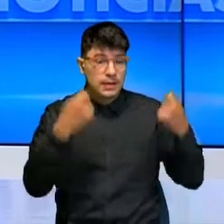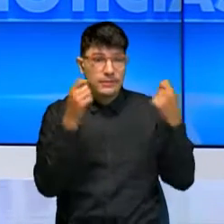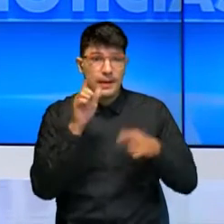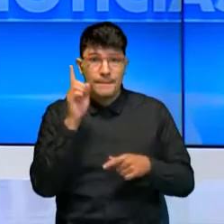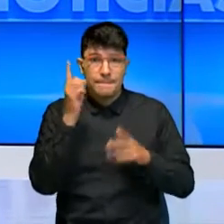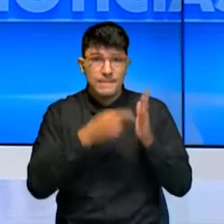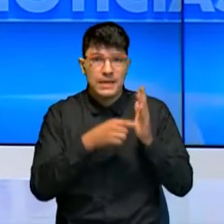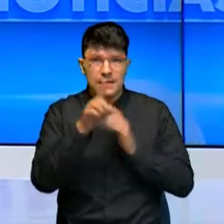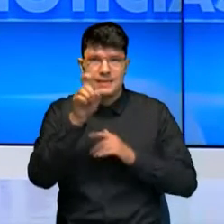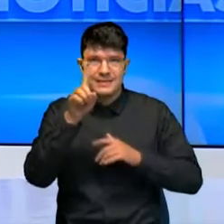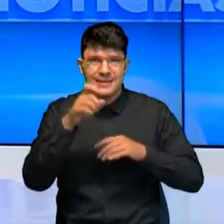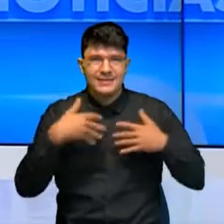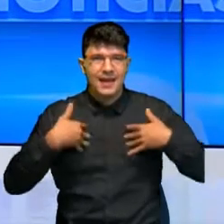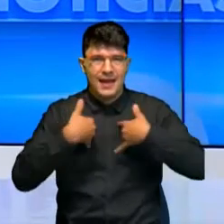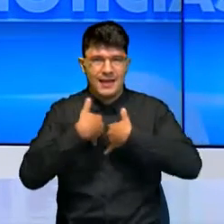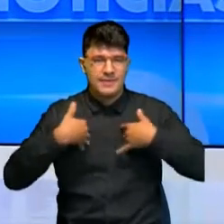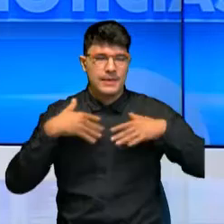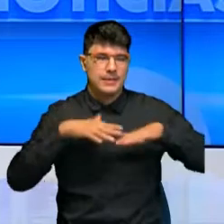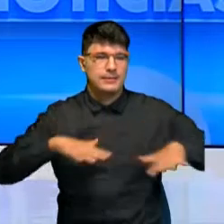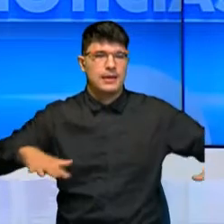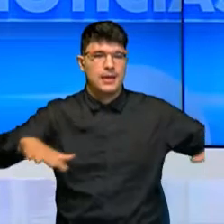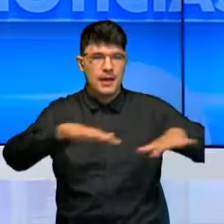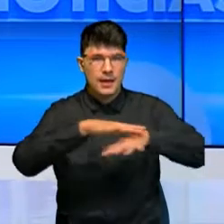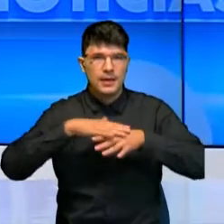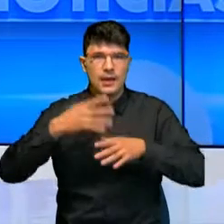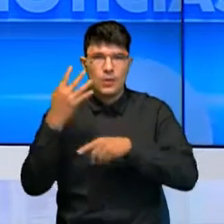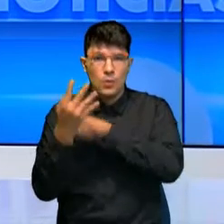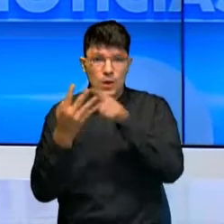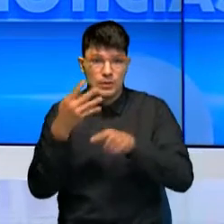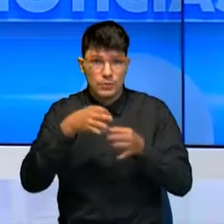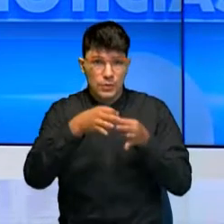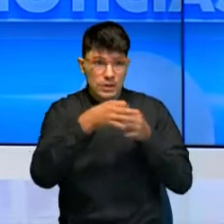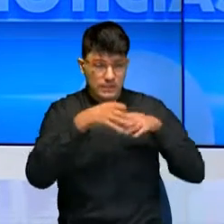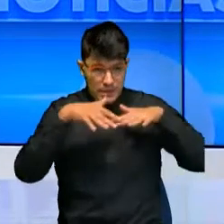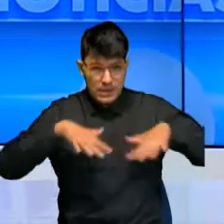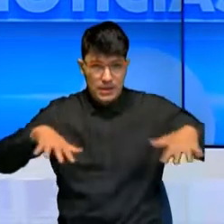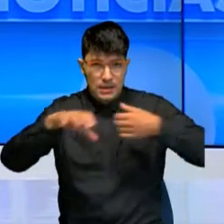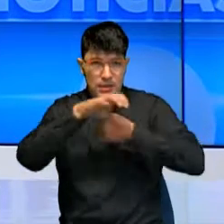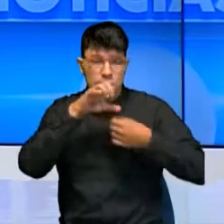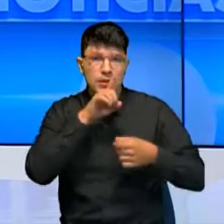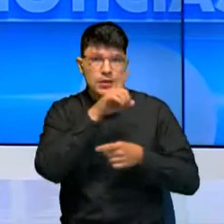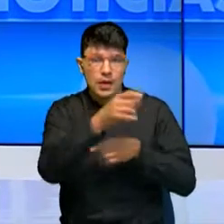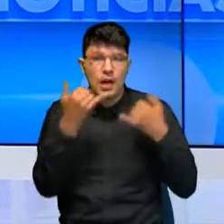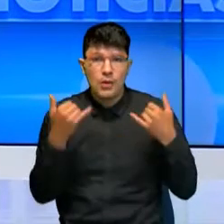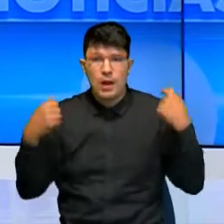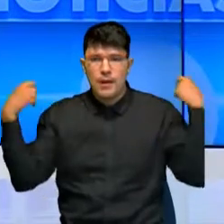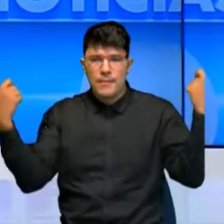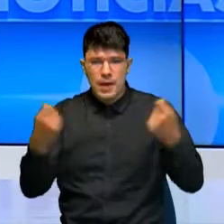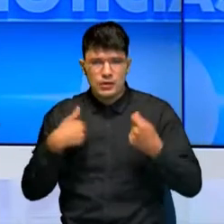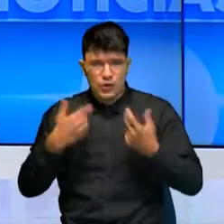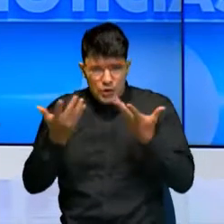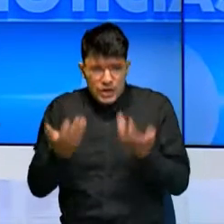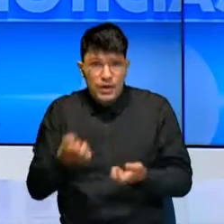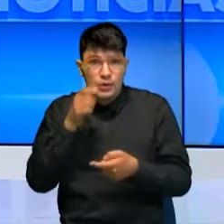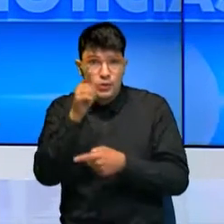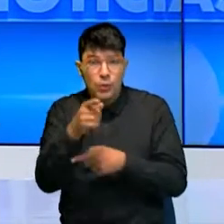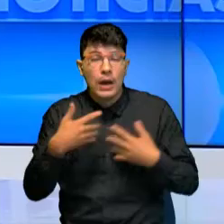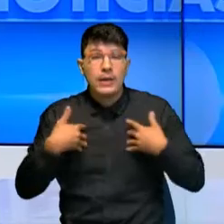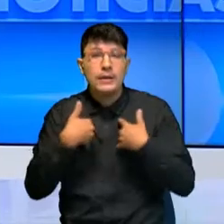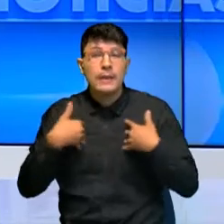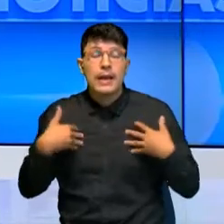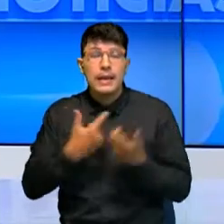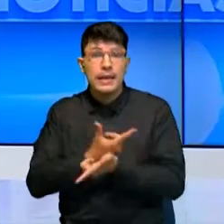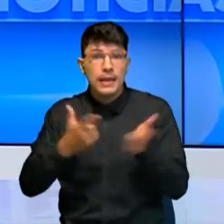sectores urbanos de Bucaramanga, Florida Blanca, Piedecuesta y Girón en el marco de la campaña Te Quiero Libre que cuenta con el apoyo y la